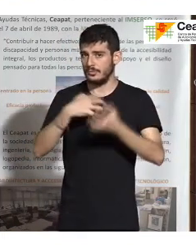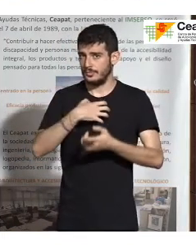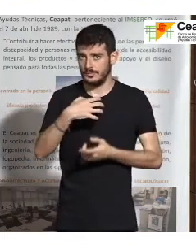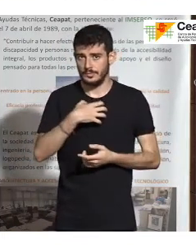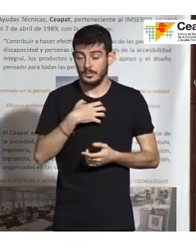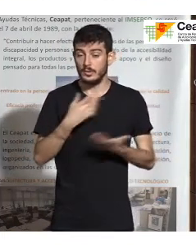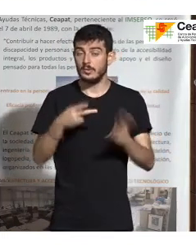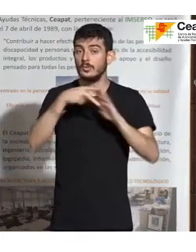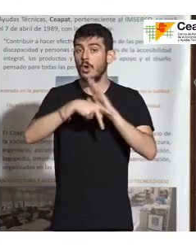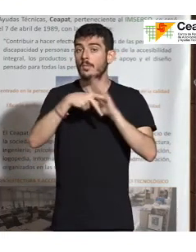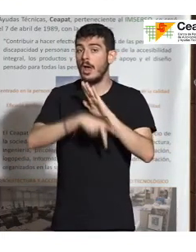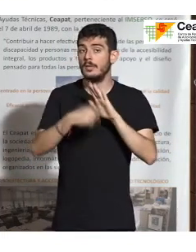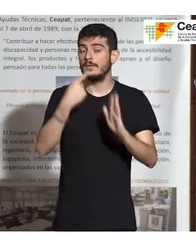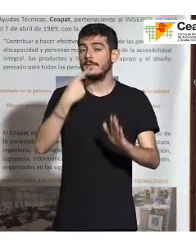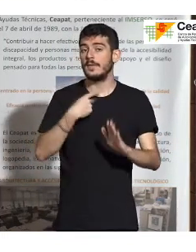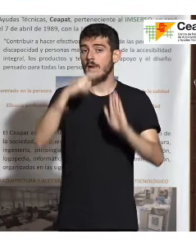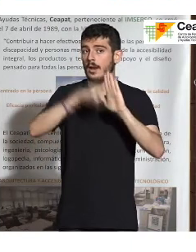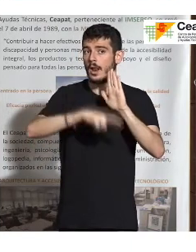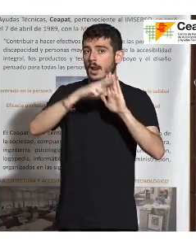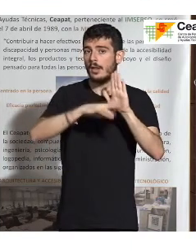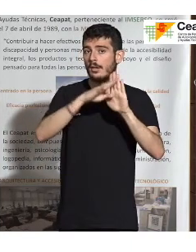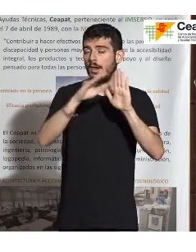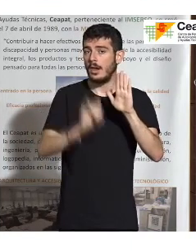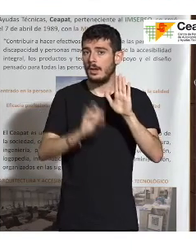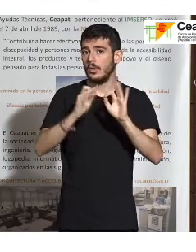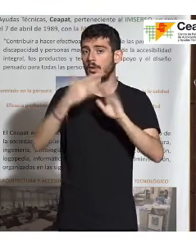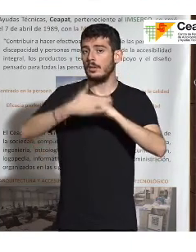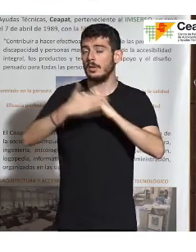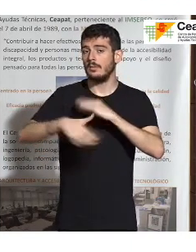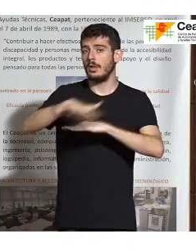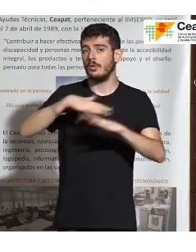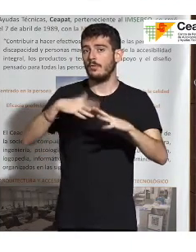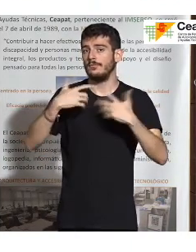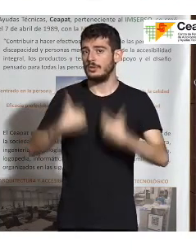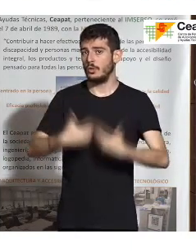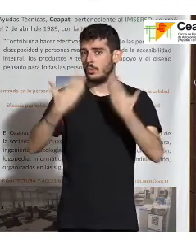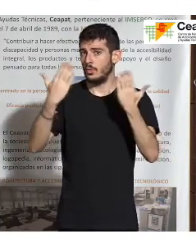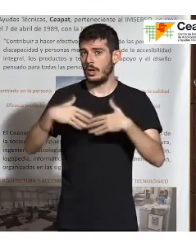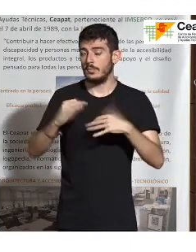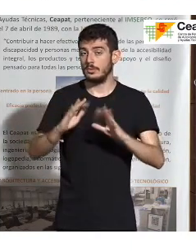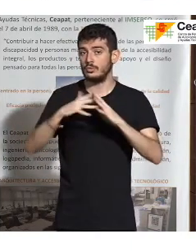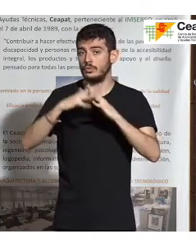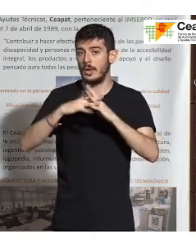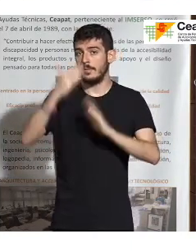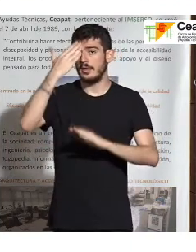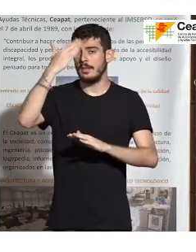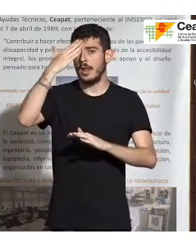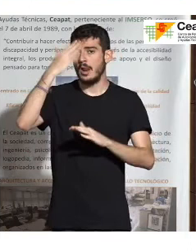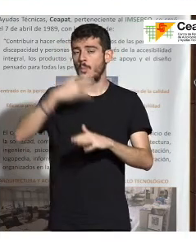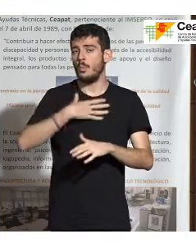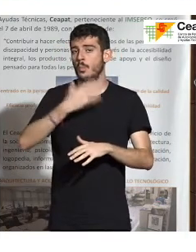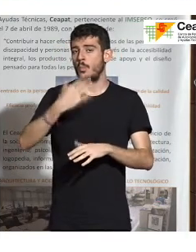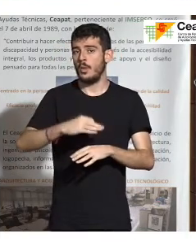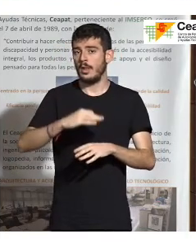que, bien, hay una serie de reglas, pero no hay una limitación de espacio físico y, obviamente, bueno, pues puede la infraestructura principal puede estar